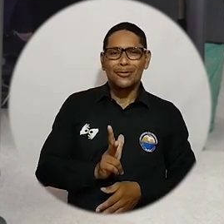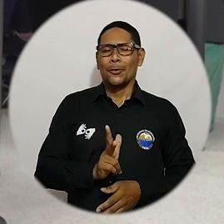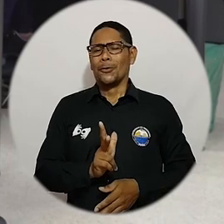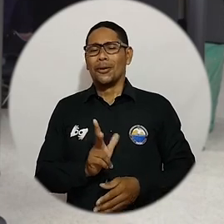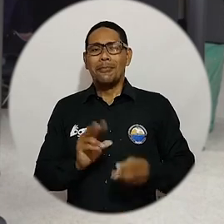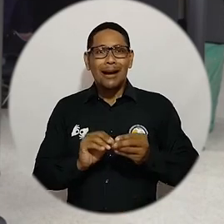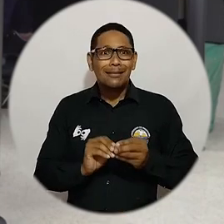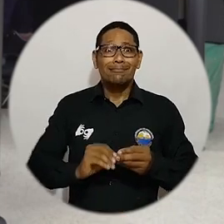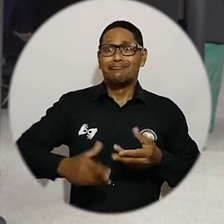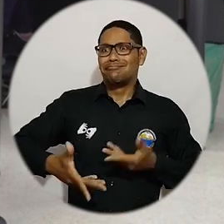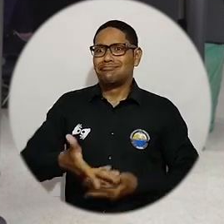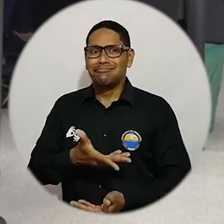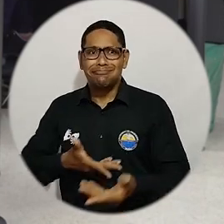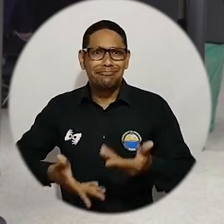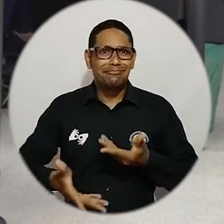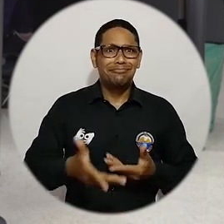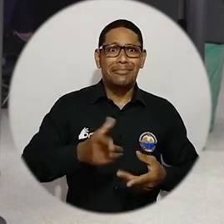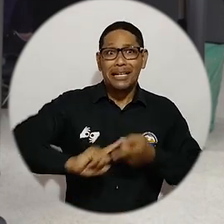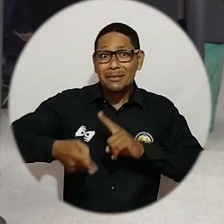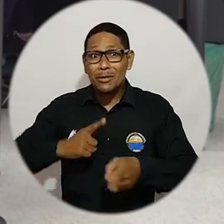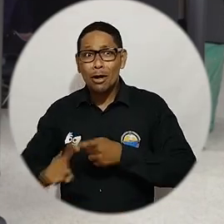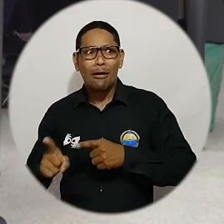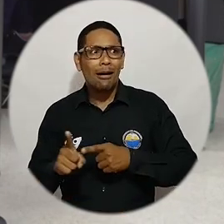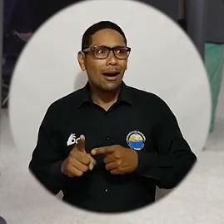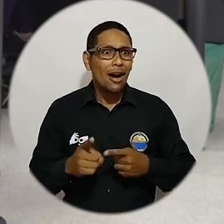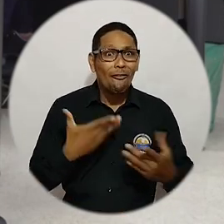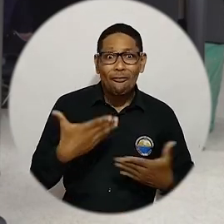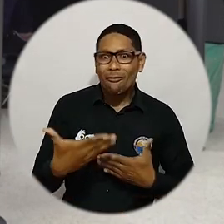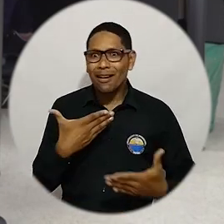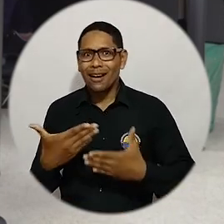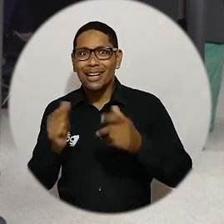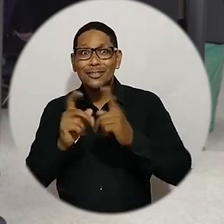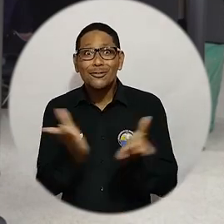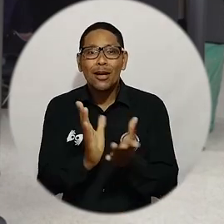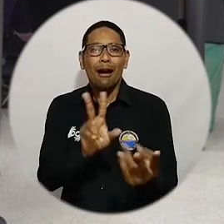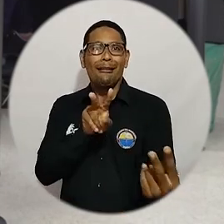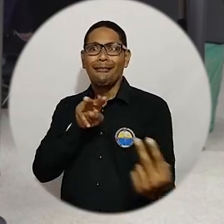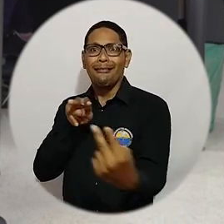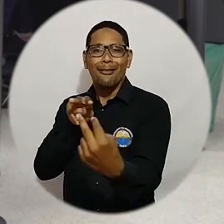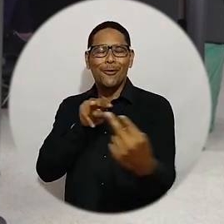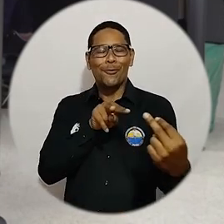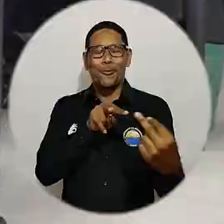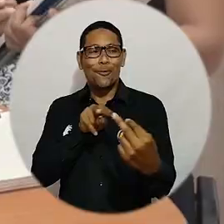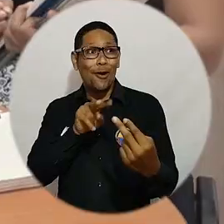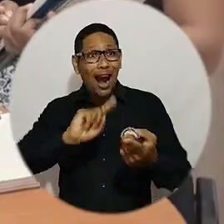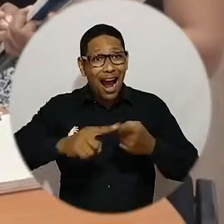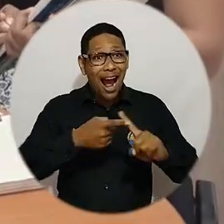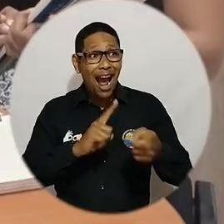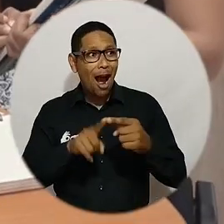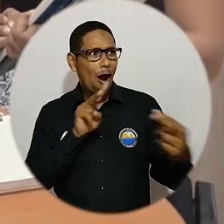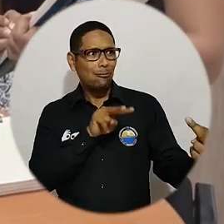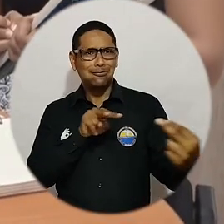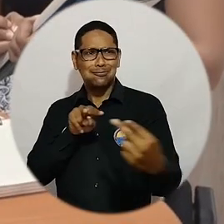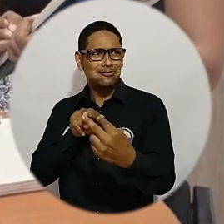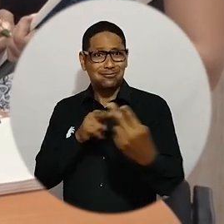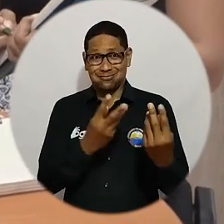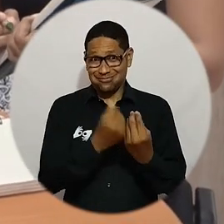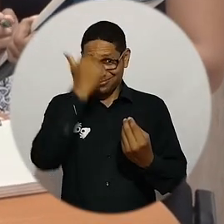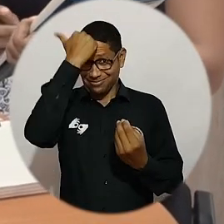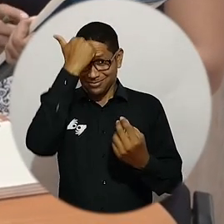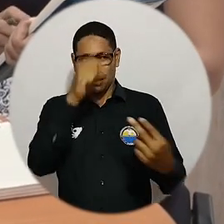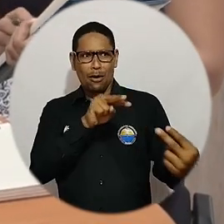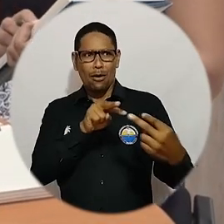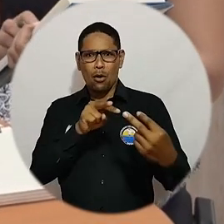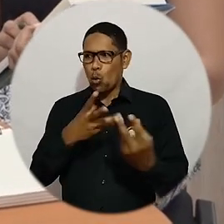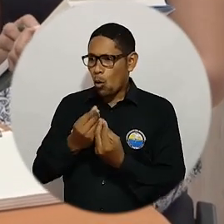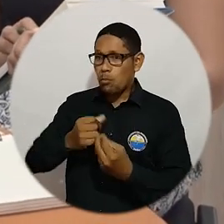el camino de la amistad, el camino de la confianza, el volver a ver los estudiantes, el volver a ver a los compañeros, colegas,